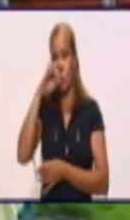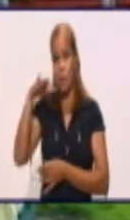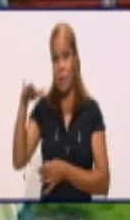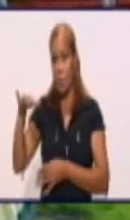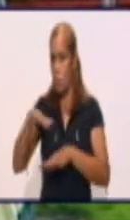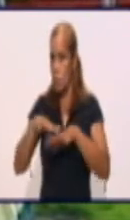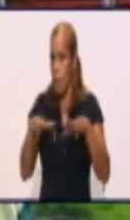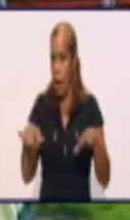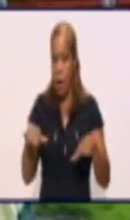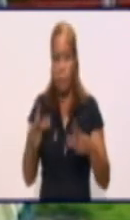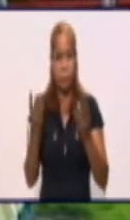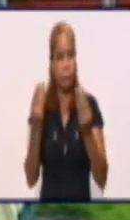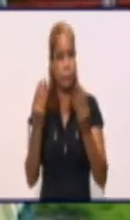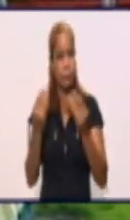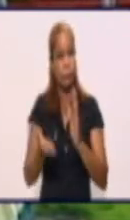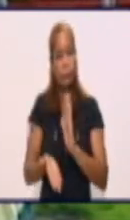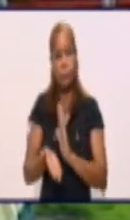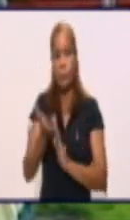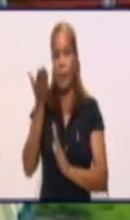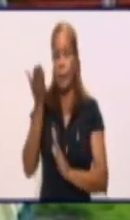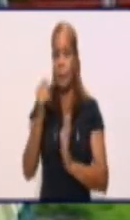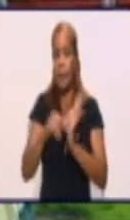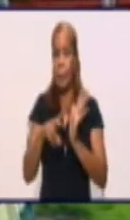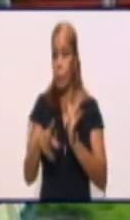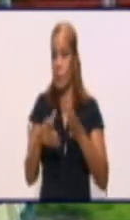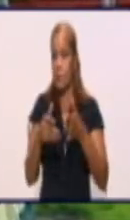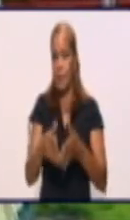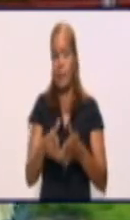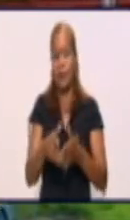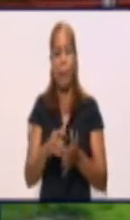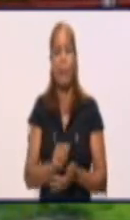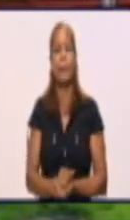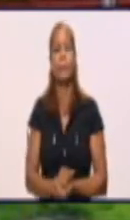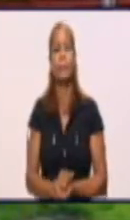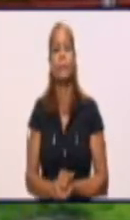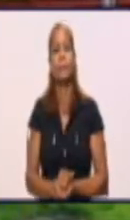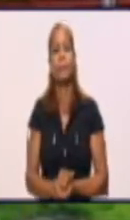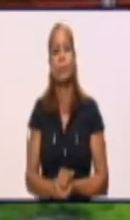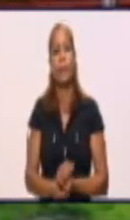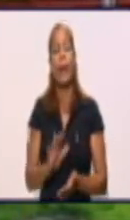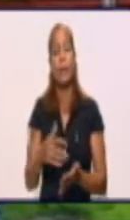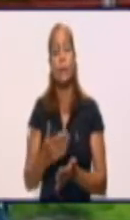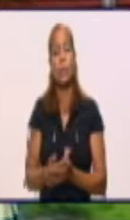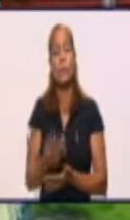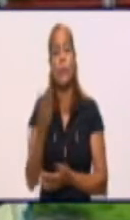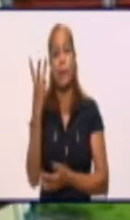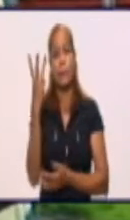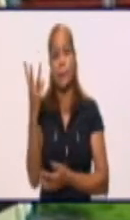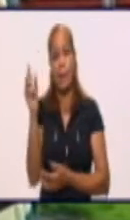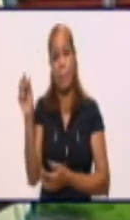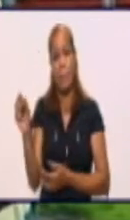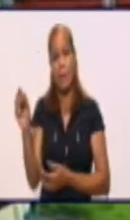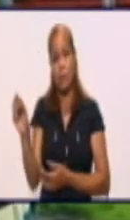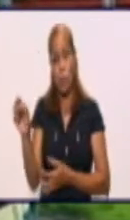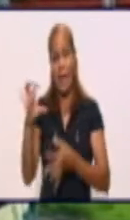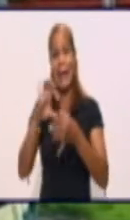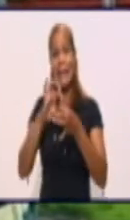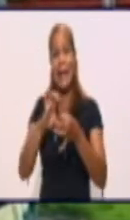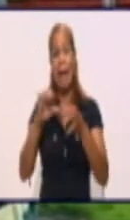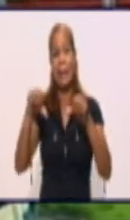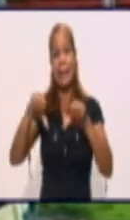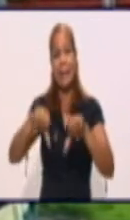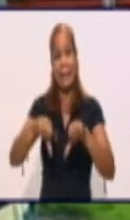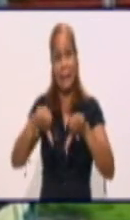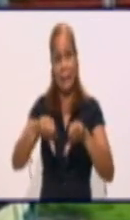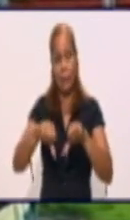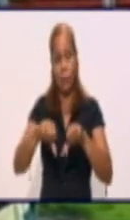una jornada en la provincia de Granma. En cuanto a las tres personas que se encuentran en estado crítico, que